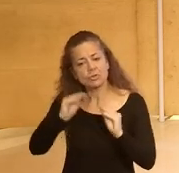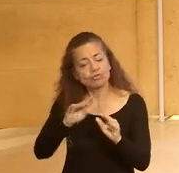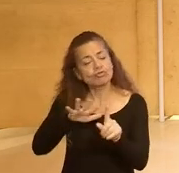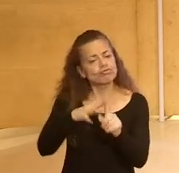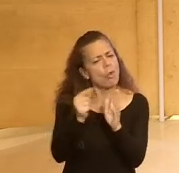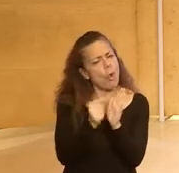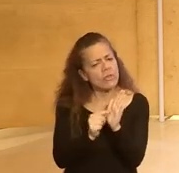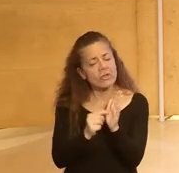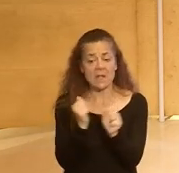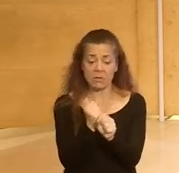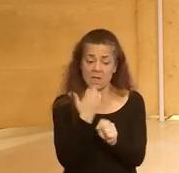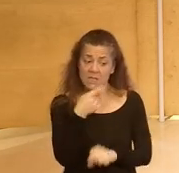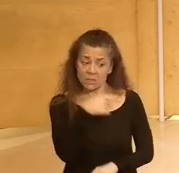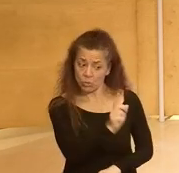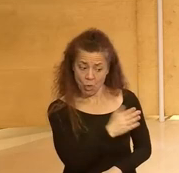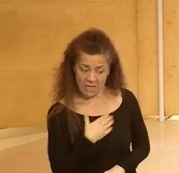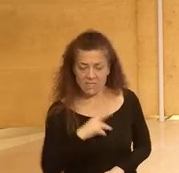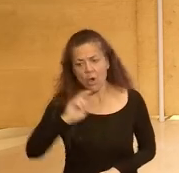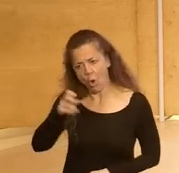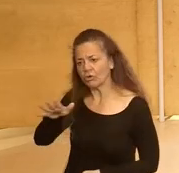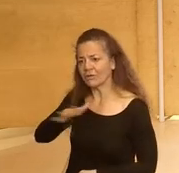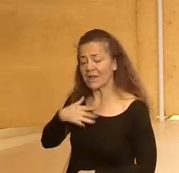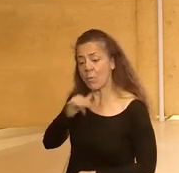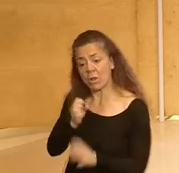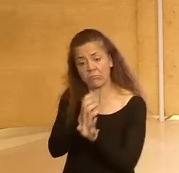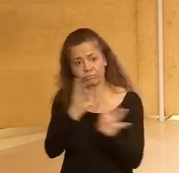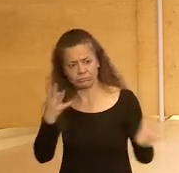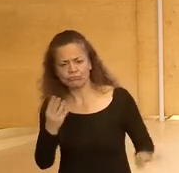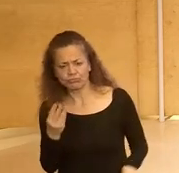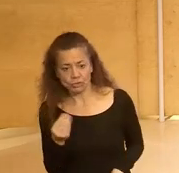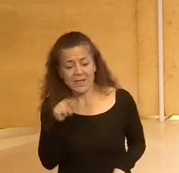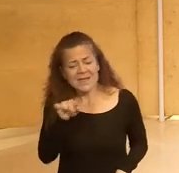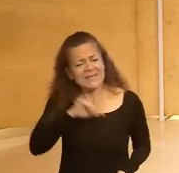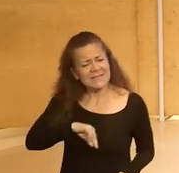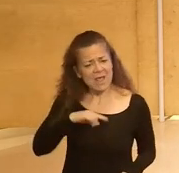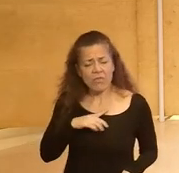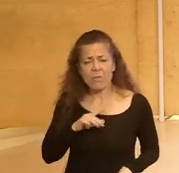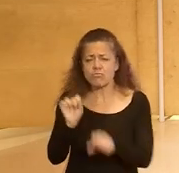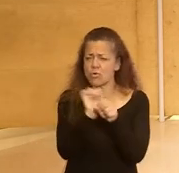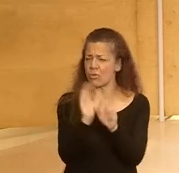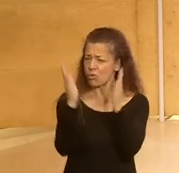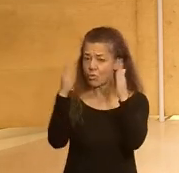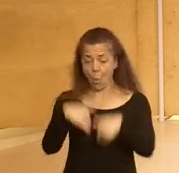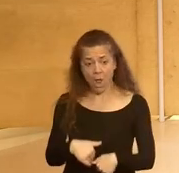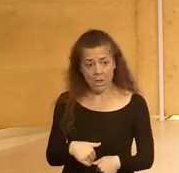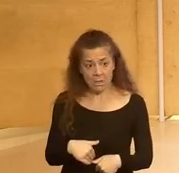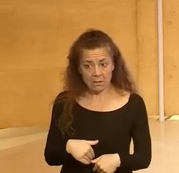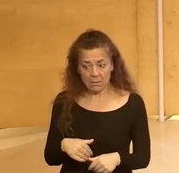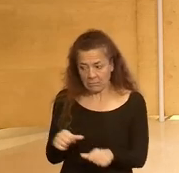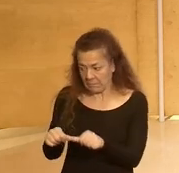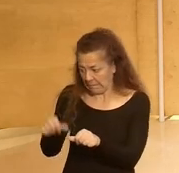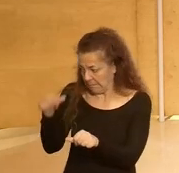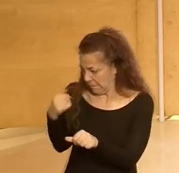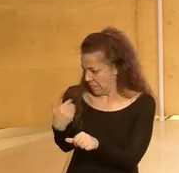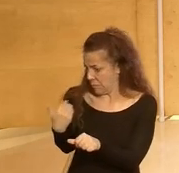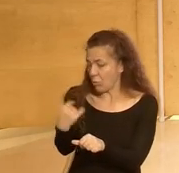decían pues mira si tú no las quieres las quiere otro que la cola es muy larga siguiente y esa sensación de desprotección que teníamos no hace tanto